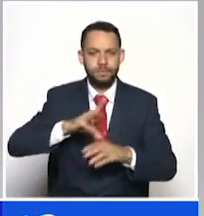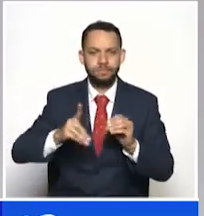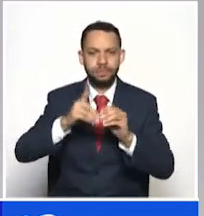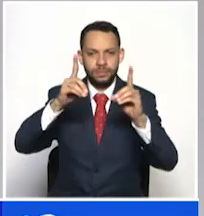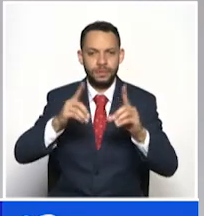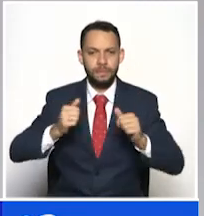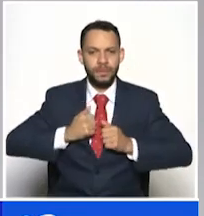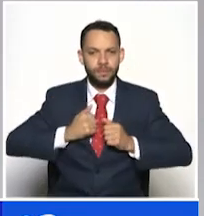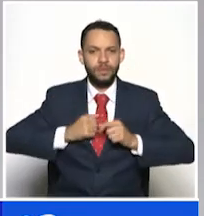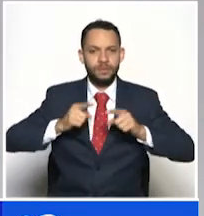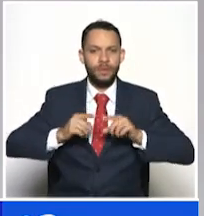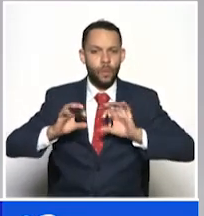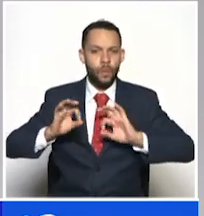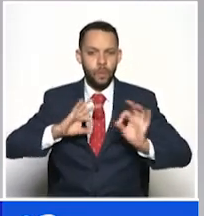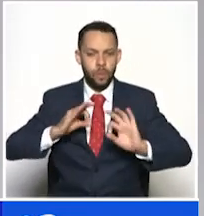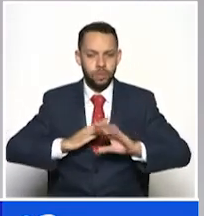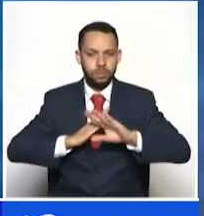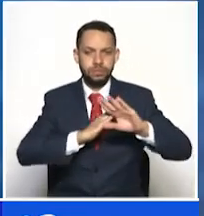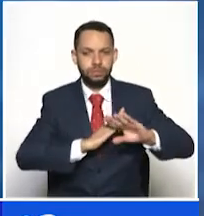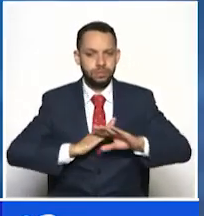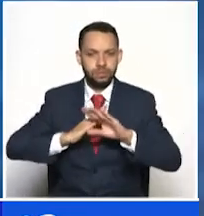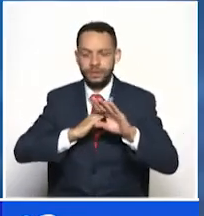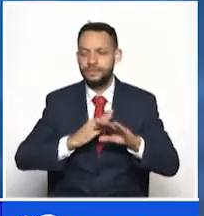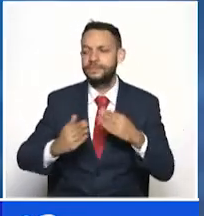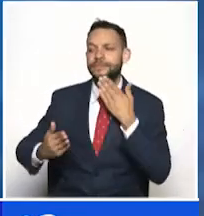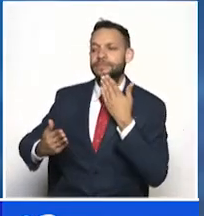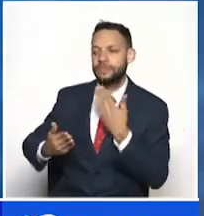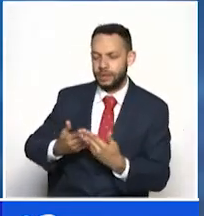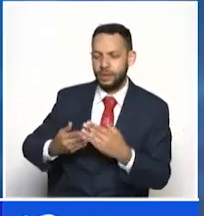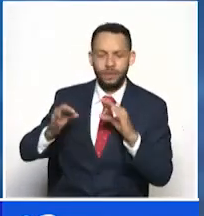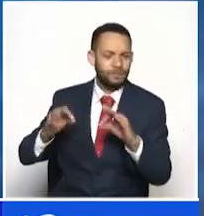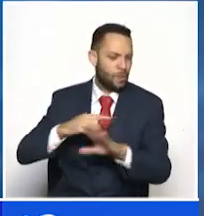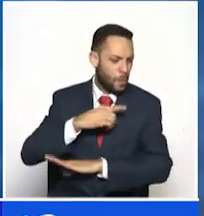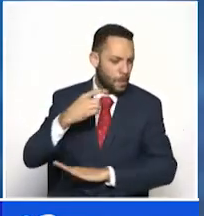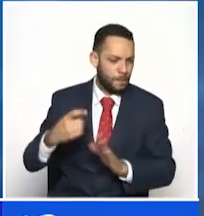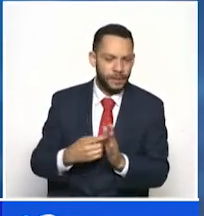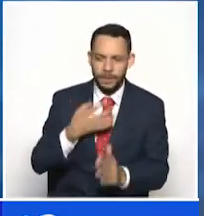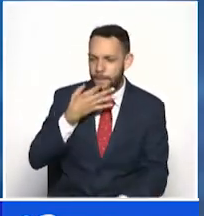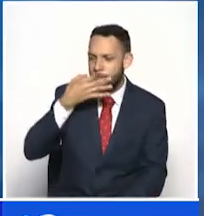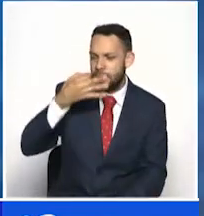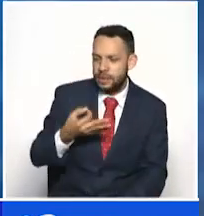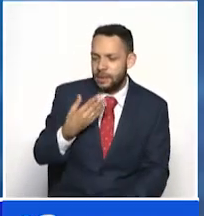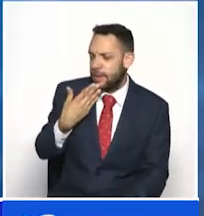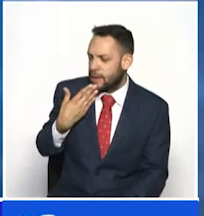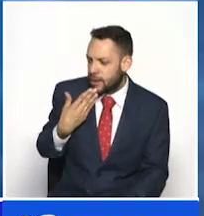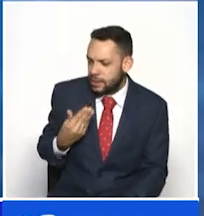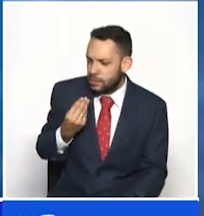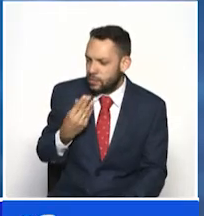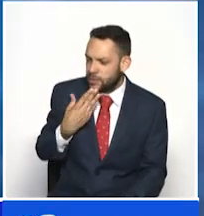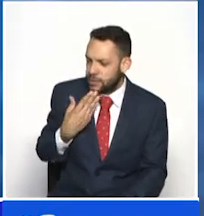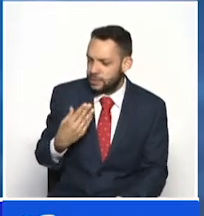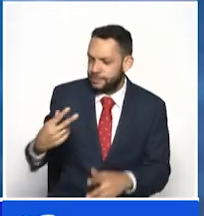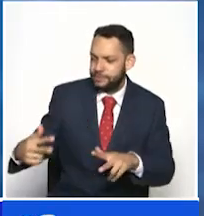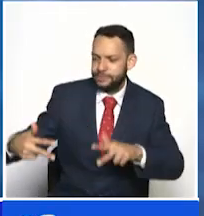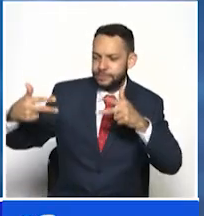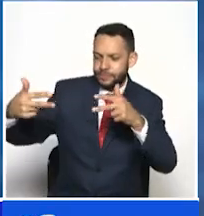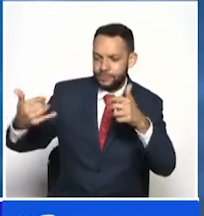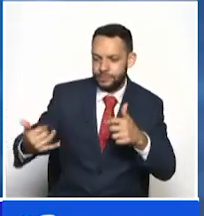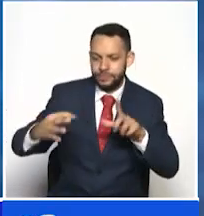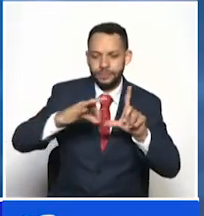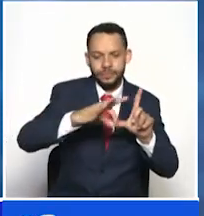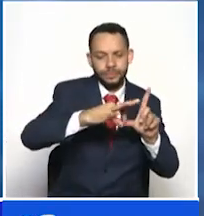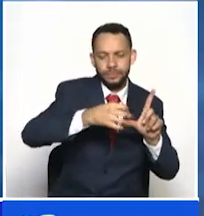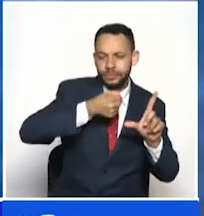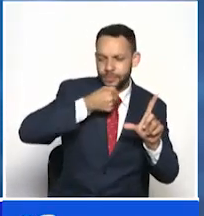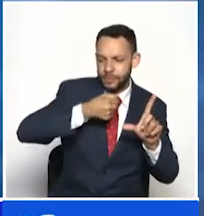autocuidado. Así es, el cuidado depende de todos, como usted lo dice. Les agradecemos mucho por haber estado aquí en Telecafé Noticias del